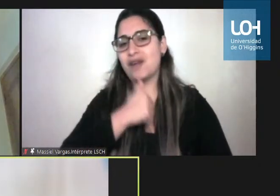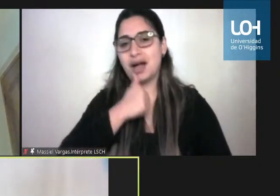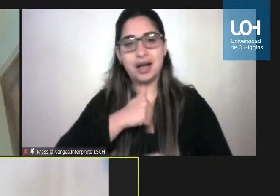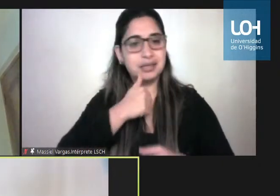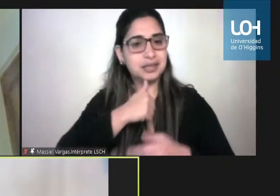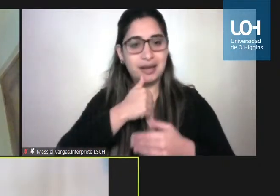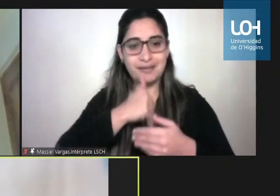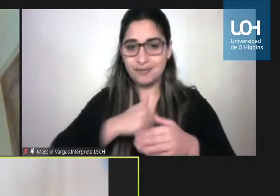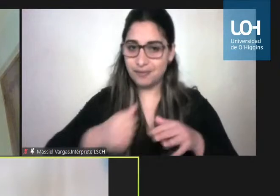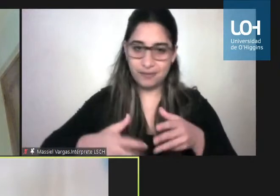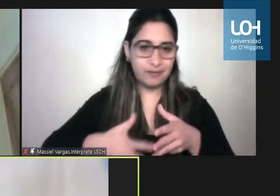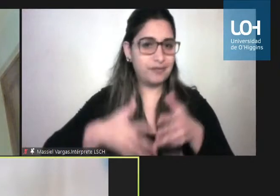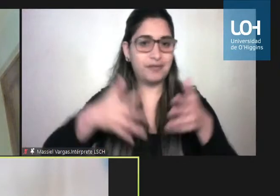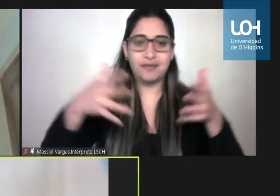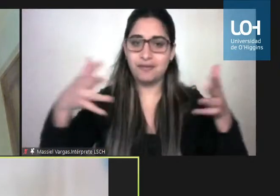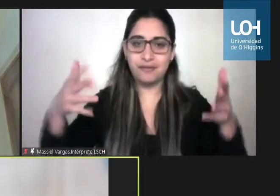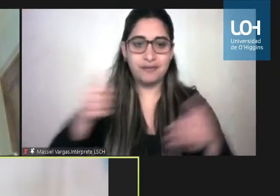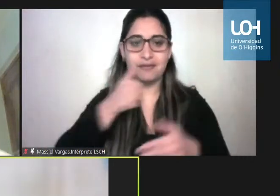mucho mucho camino